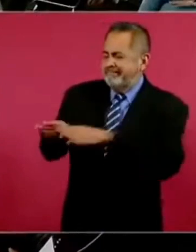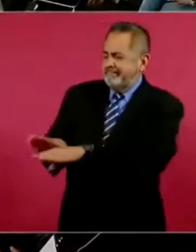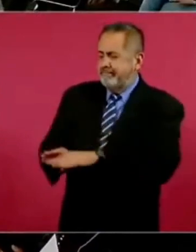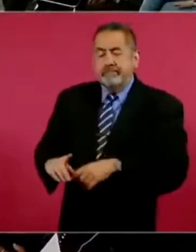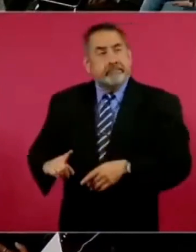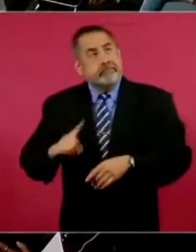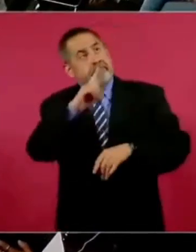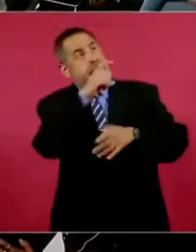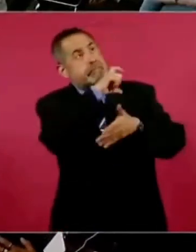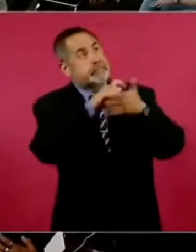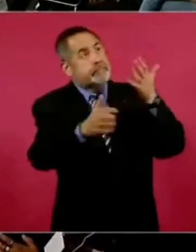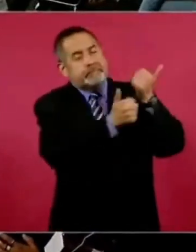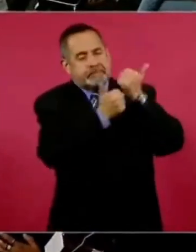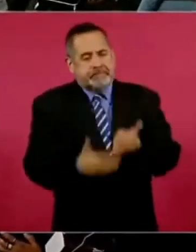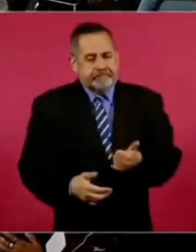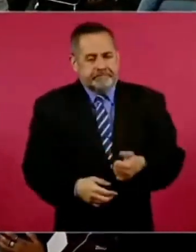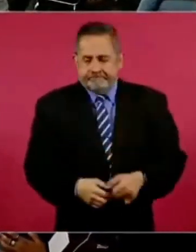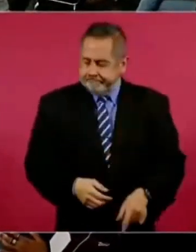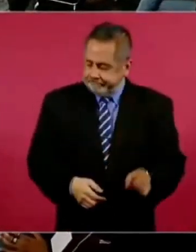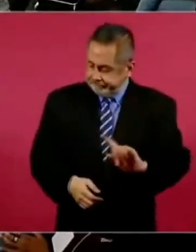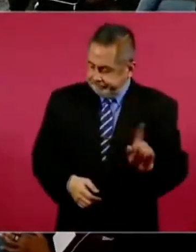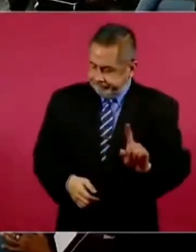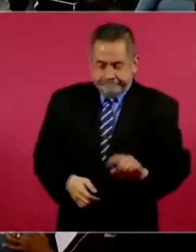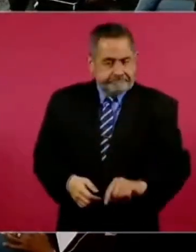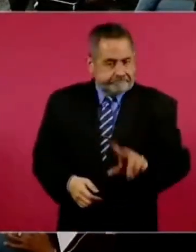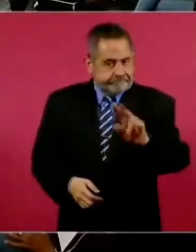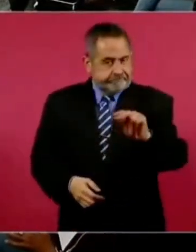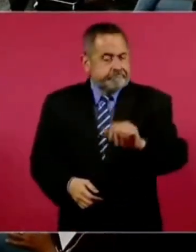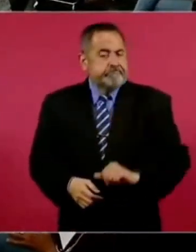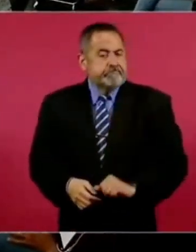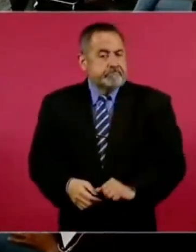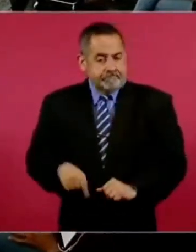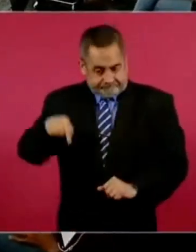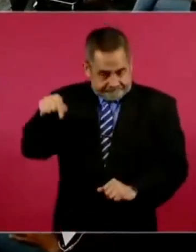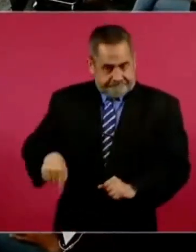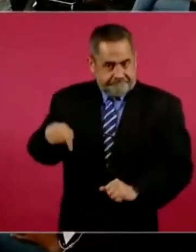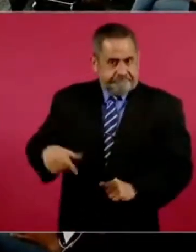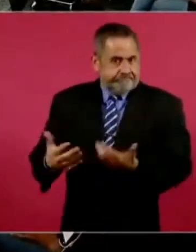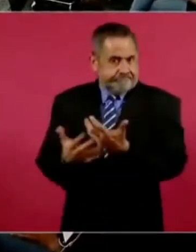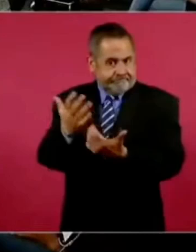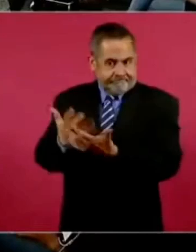No. No. Vamos a producir aquí.